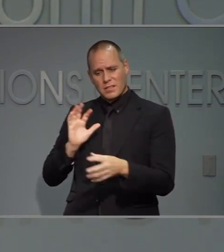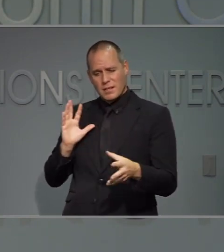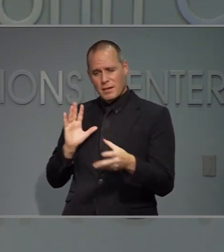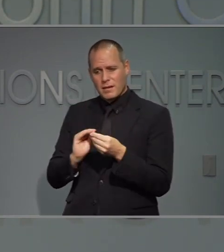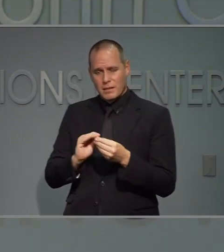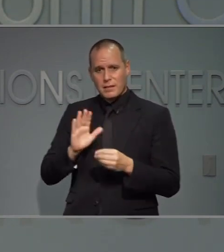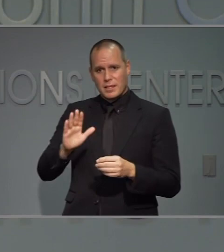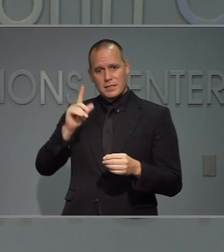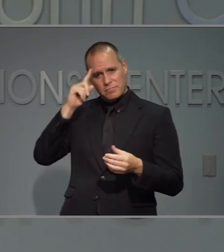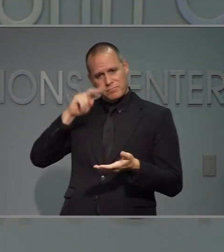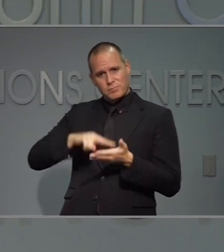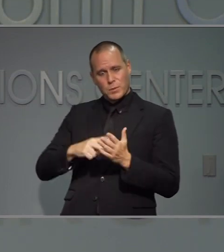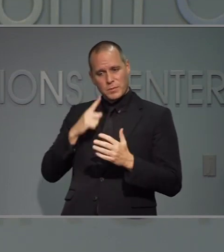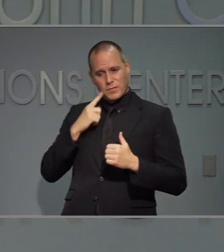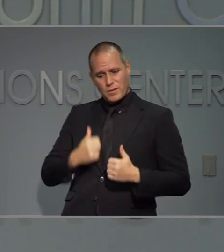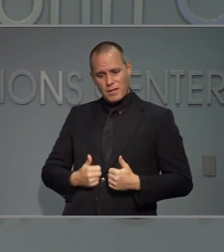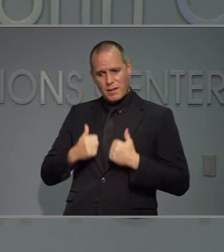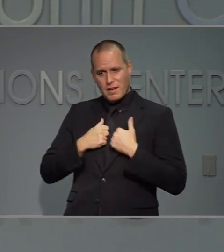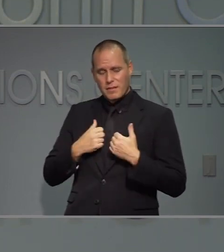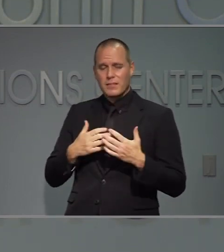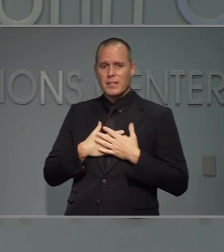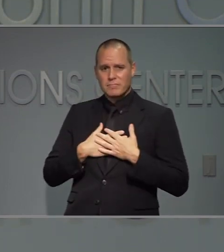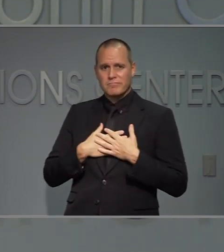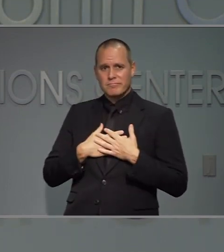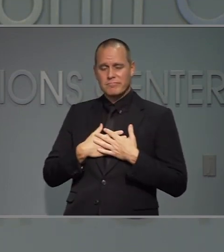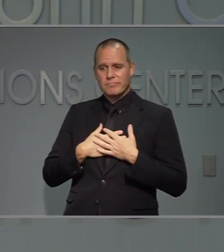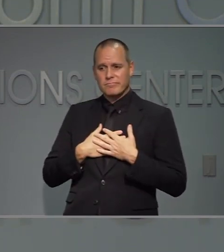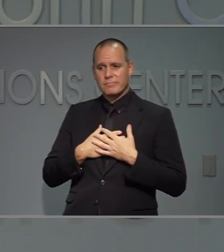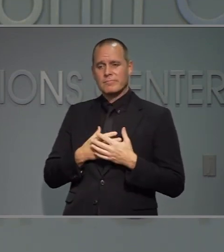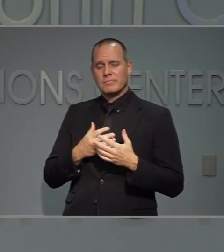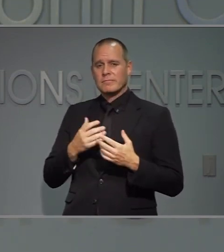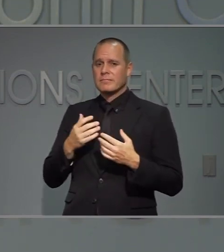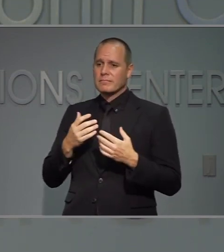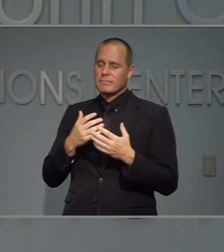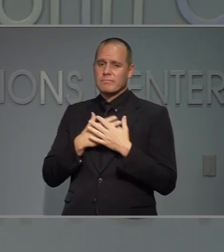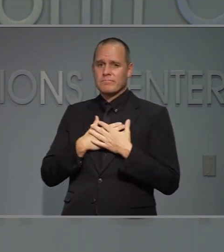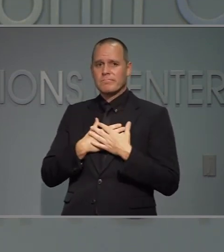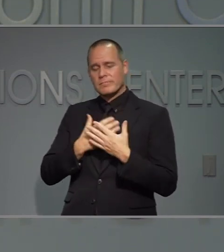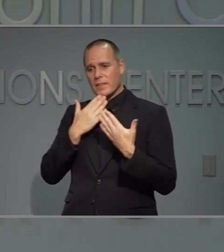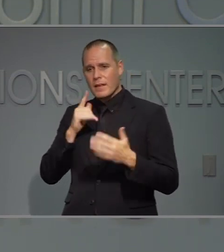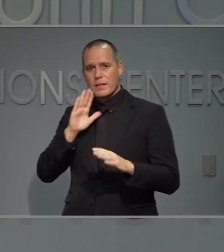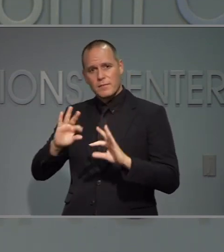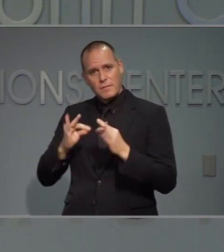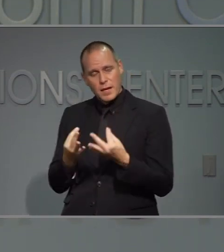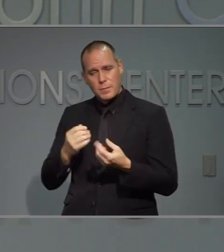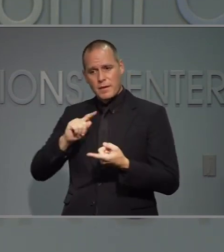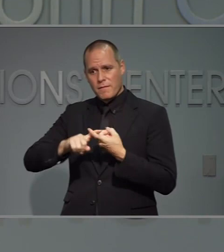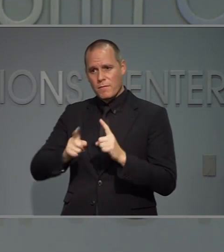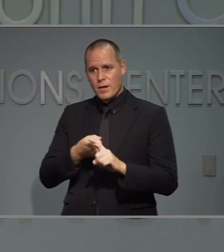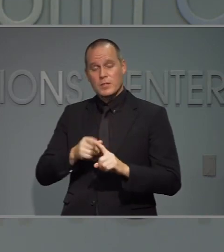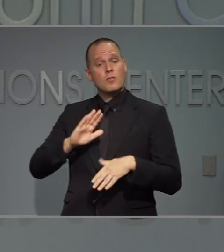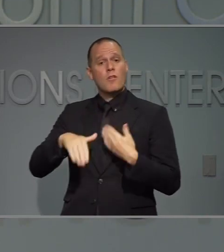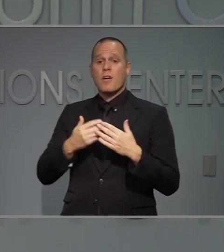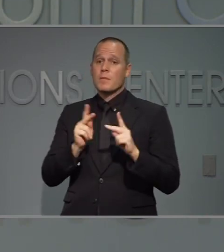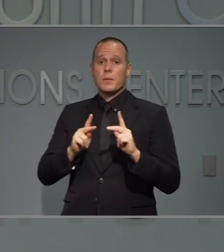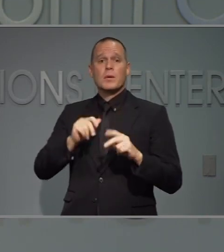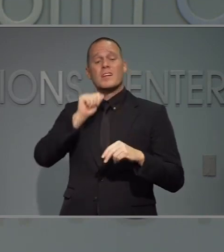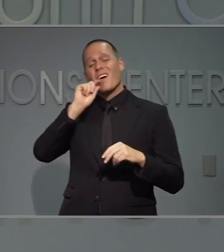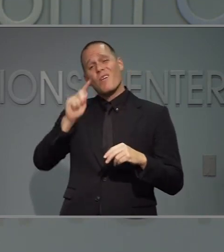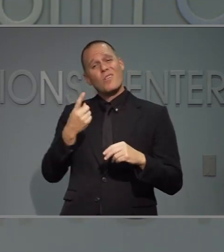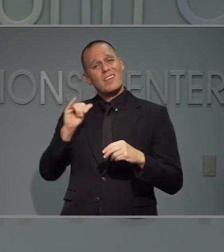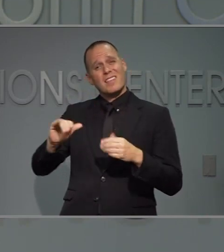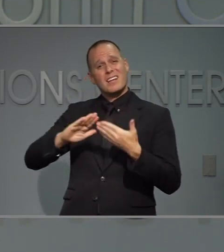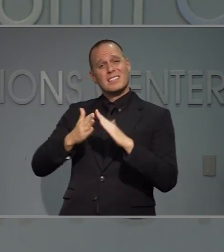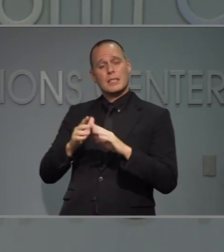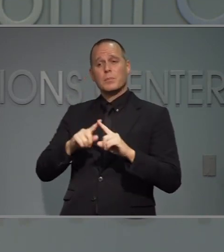público y le mis en mi más sincero pésame para la familia y amigos y para todos los